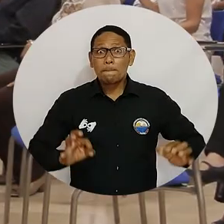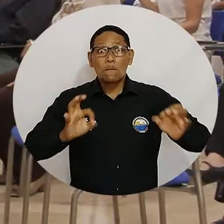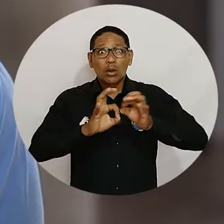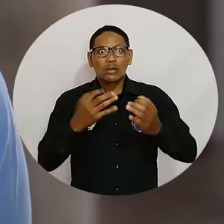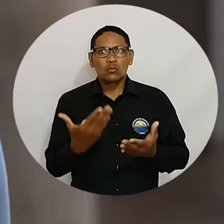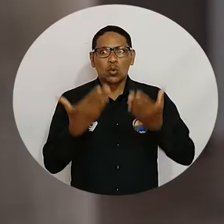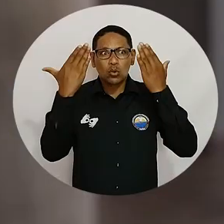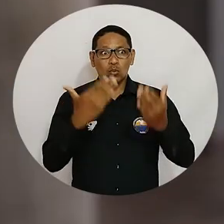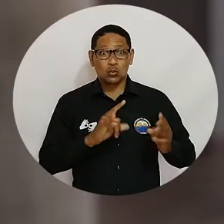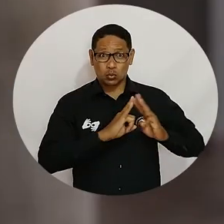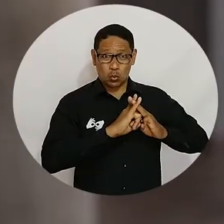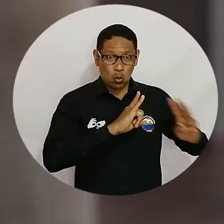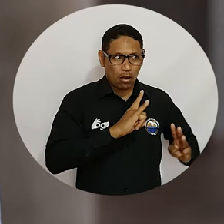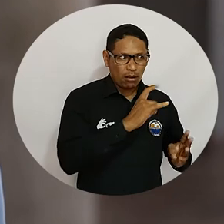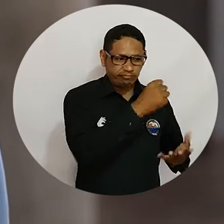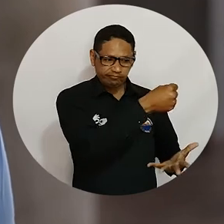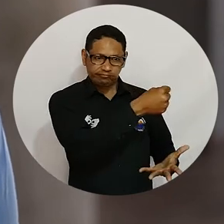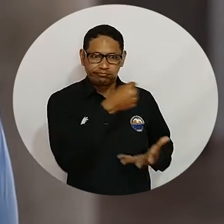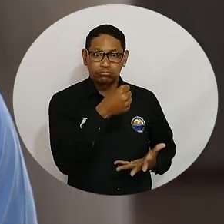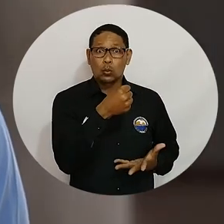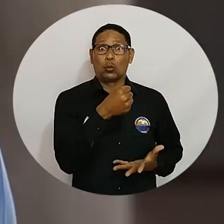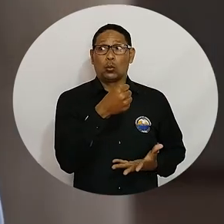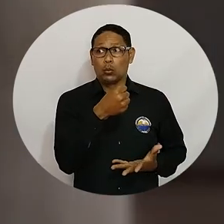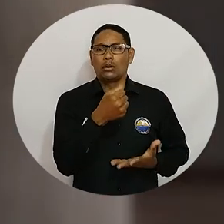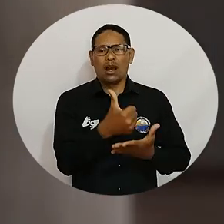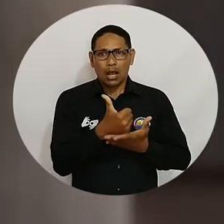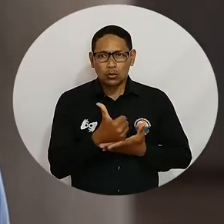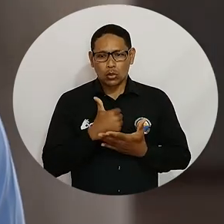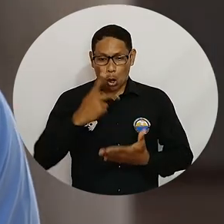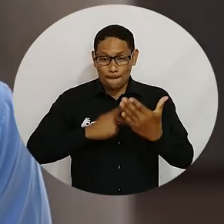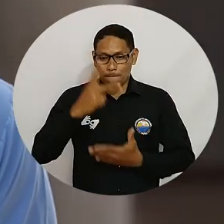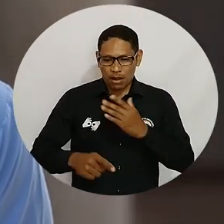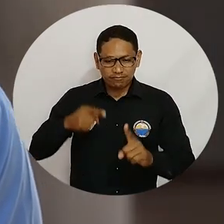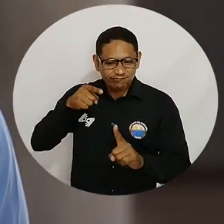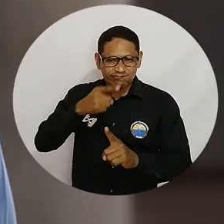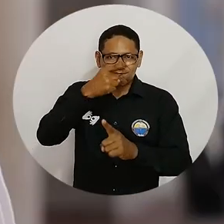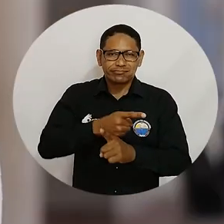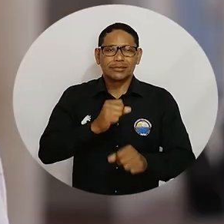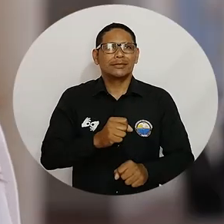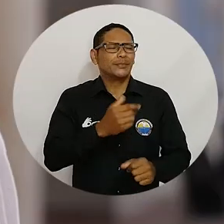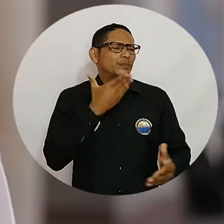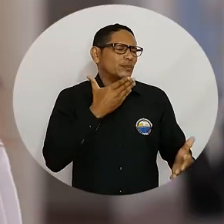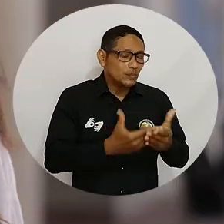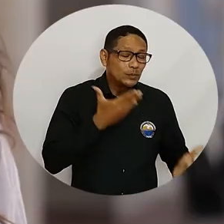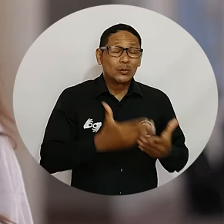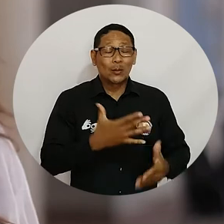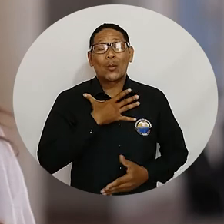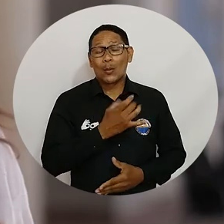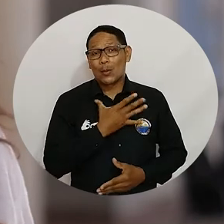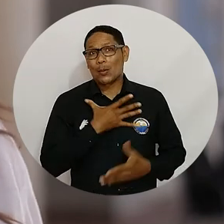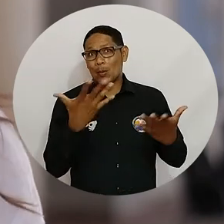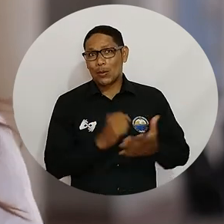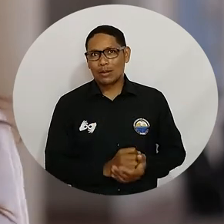importancia el financiamiento que nos han brindado la universidad, pues ha hecho posible que este proyecto se lleve a cabo. Agradezco esta oportunidad